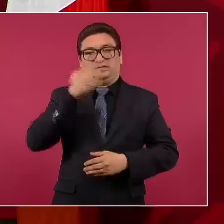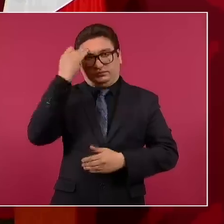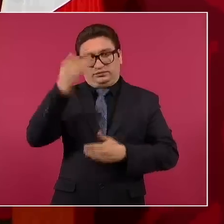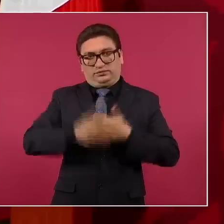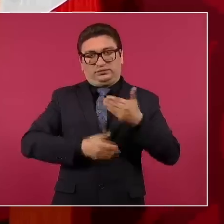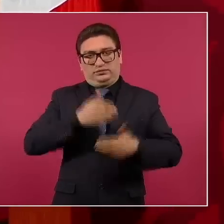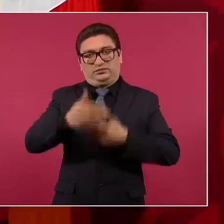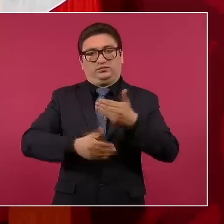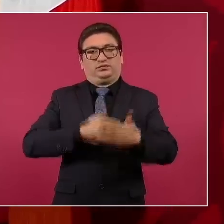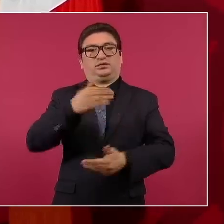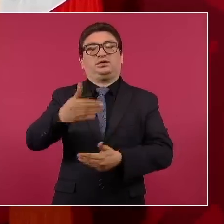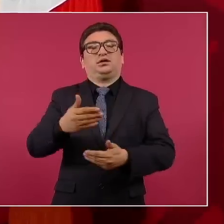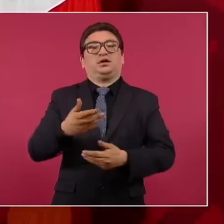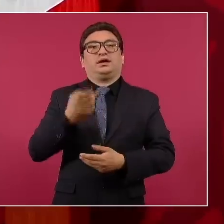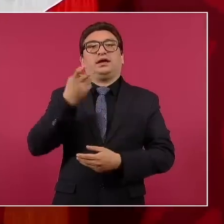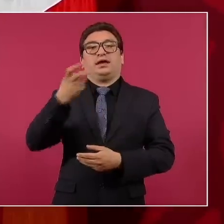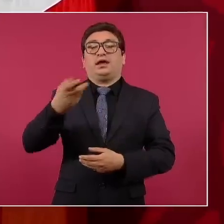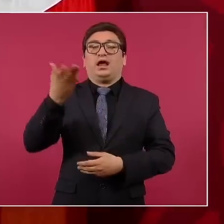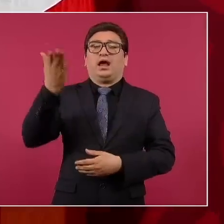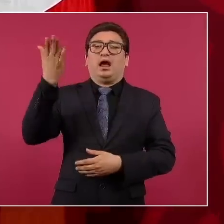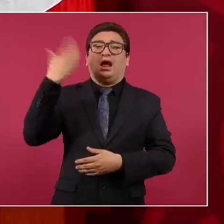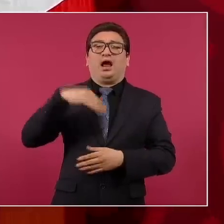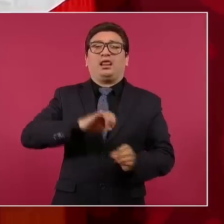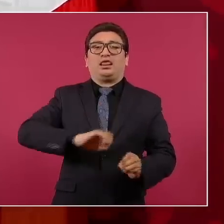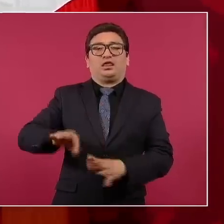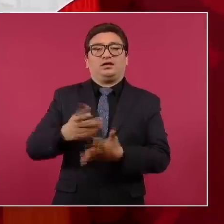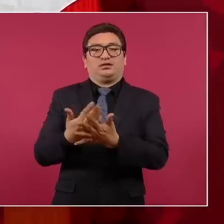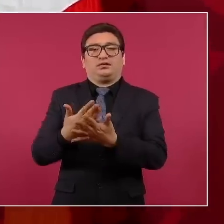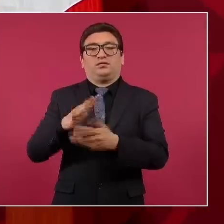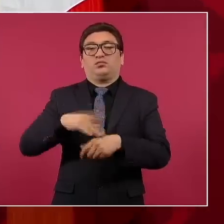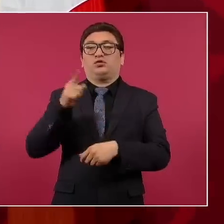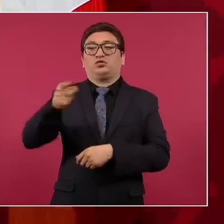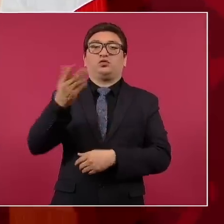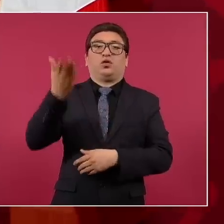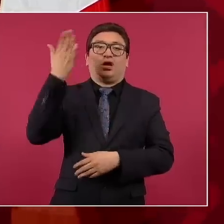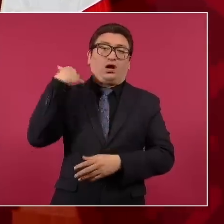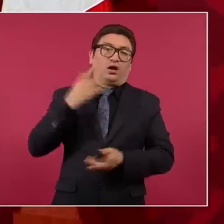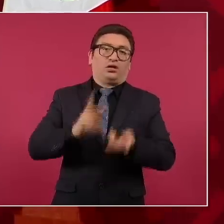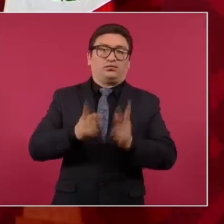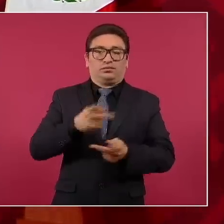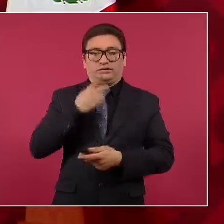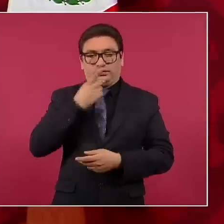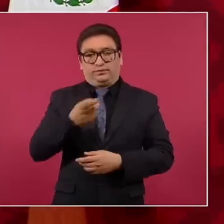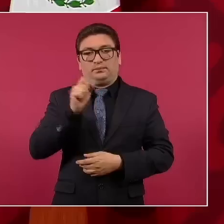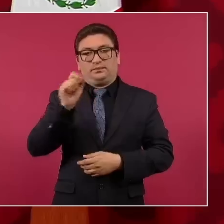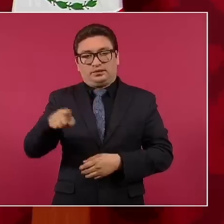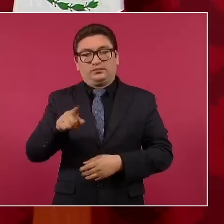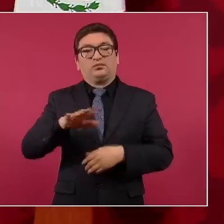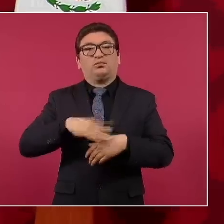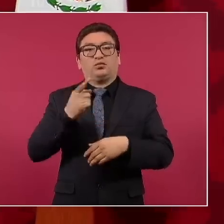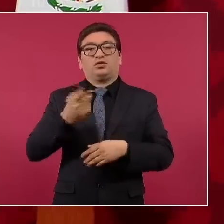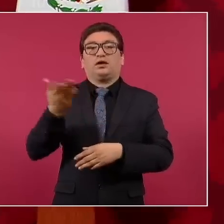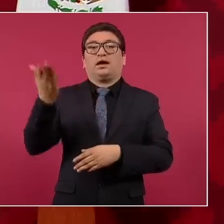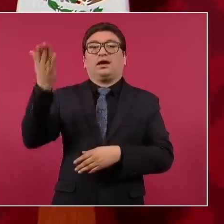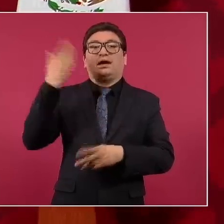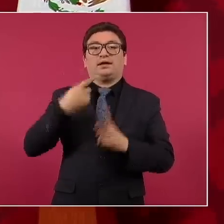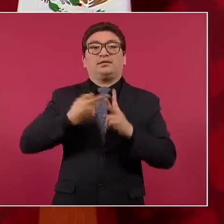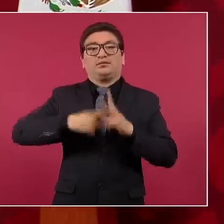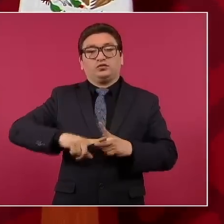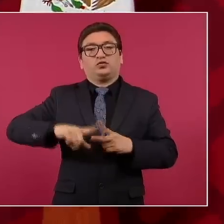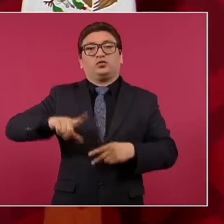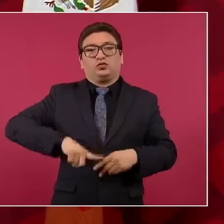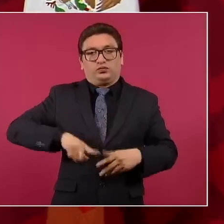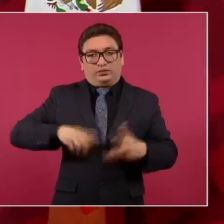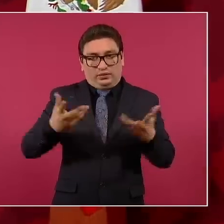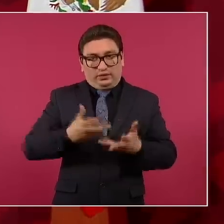que se había dilatado, porque tú hablaste desde tiempo, porque lo íbamos a hacer desde el inicio del gobierno,